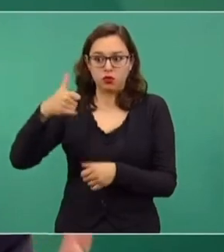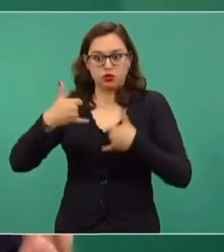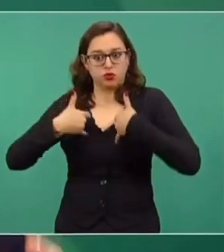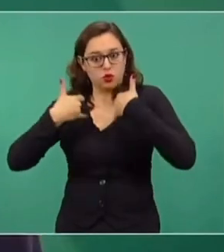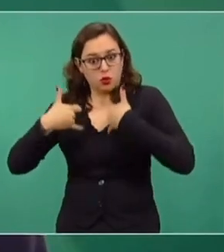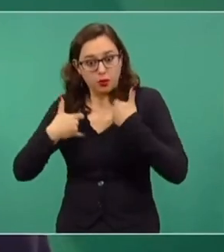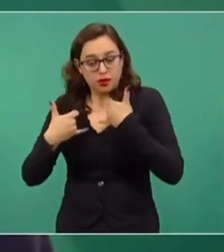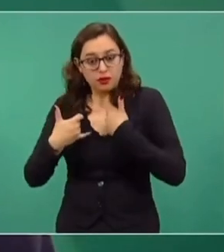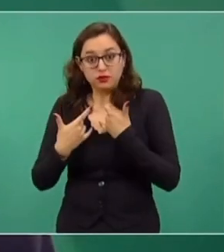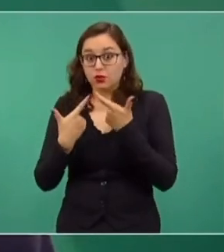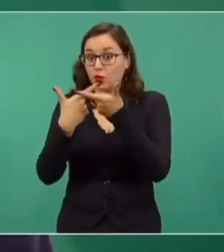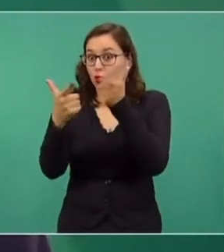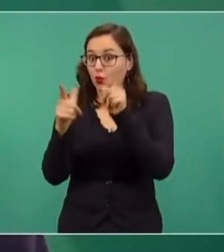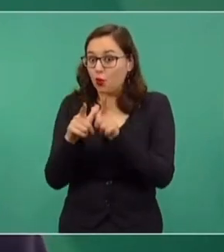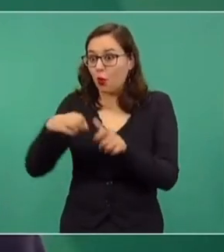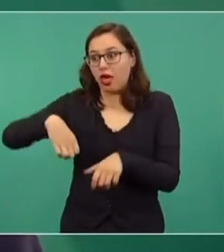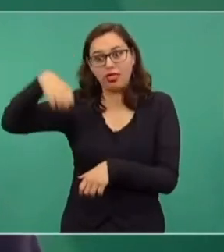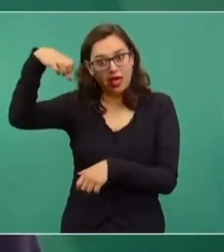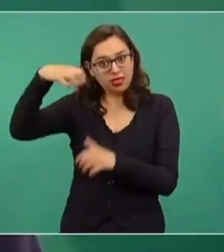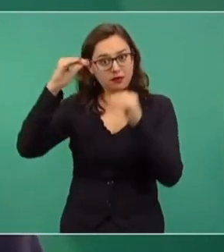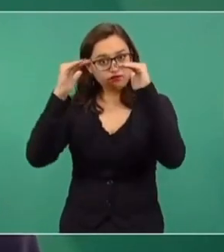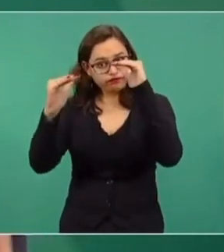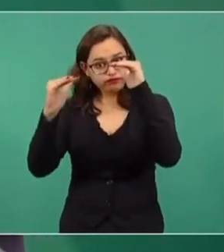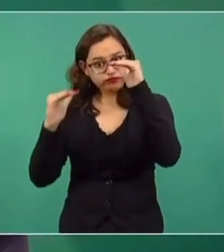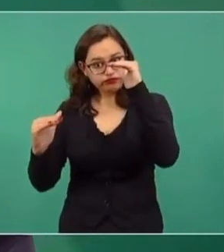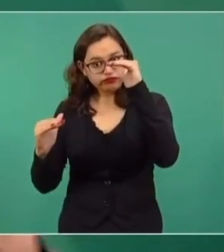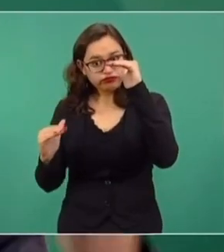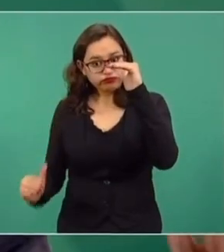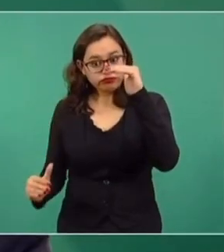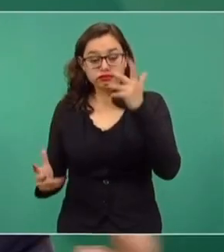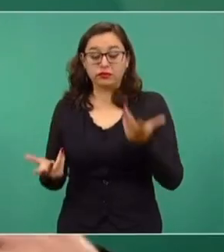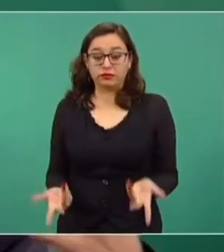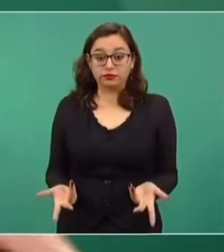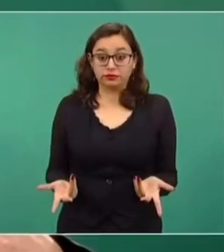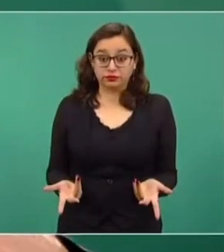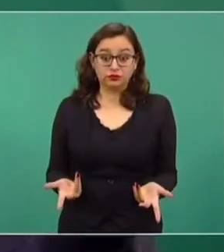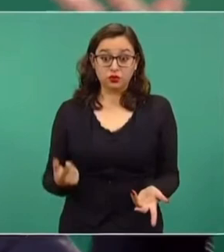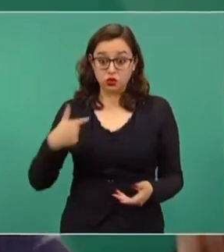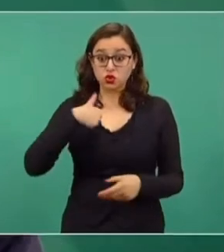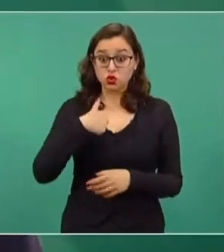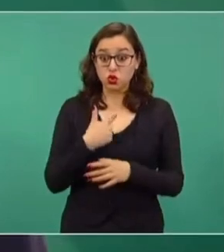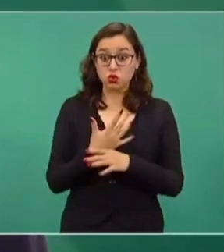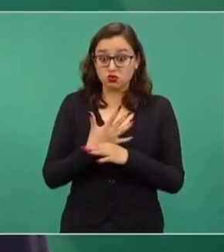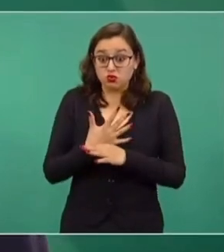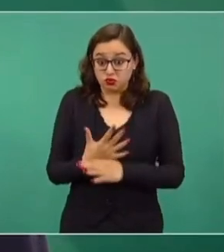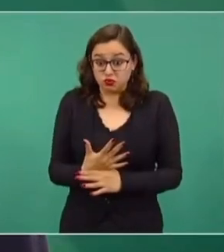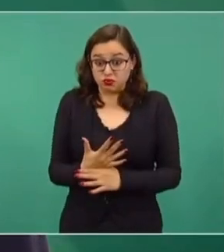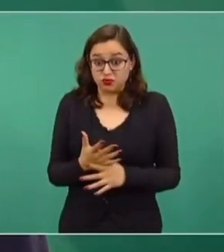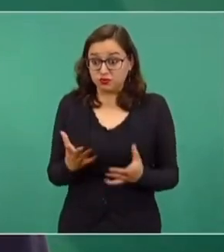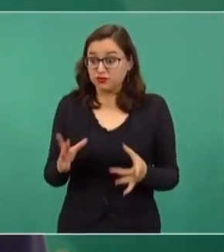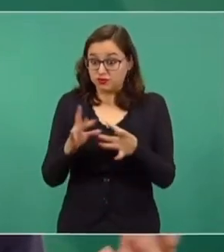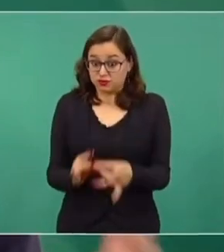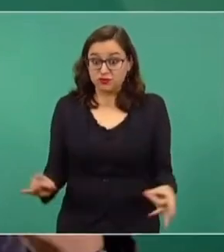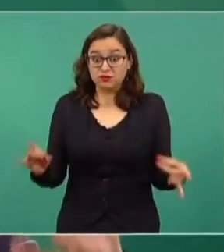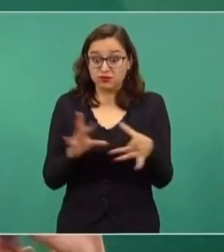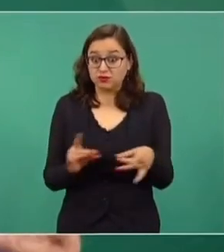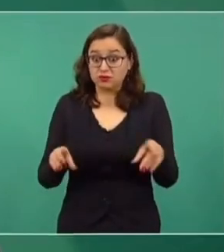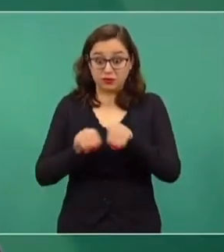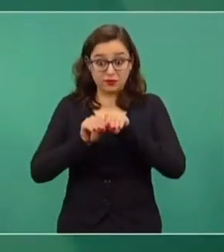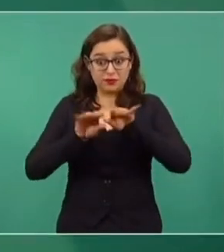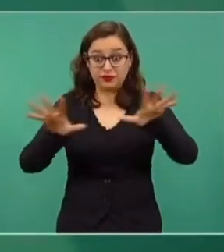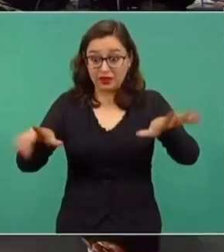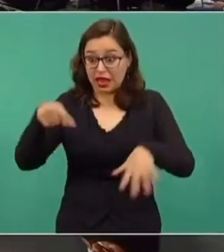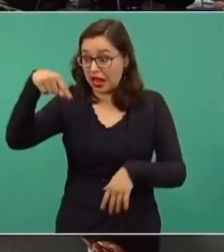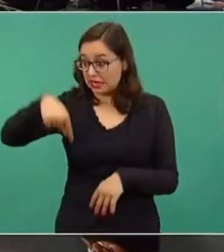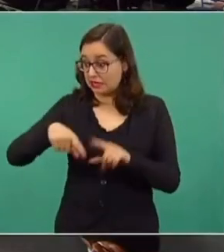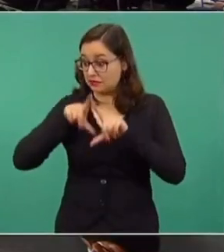cuando lo dije hace un par de semanas, vino una semana de desinformación y la frase que